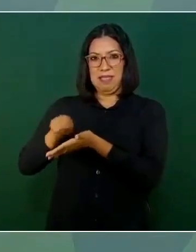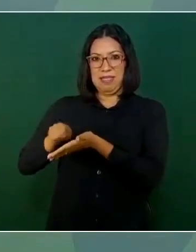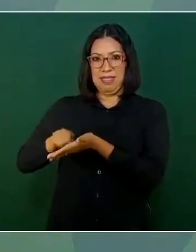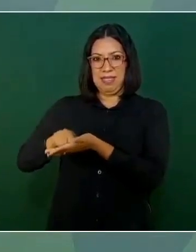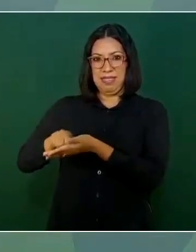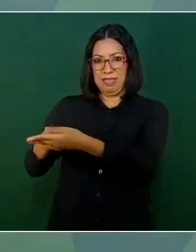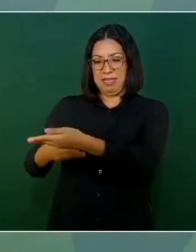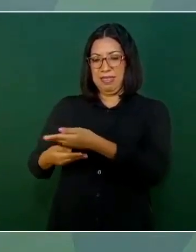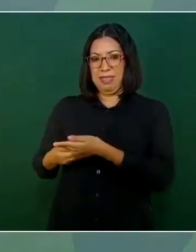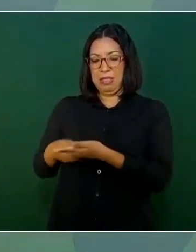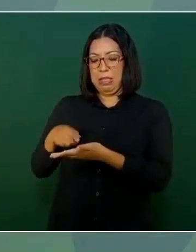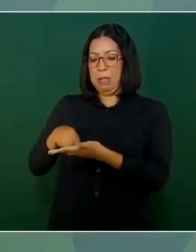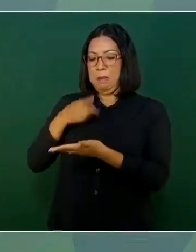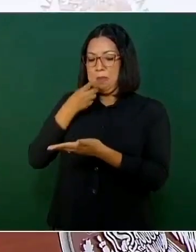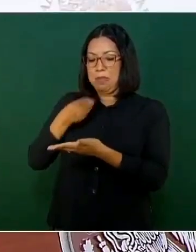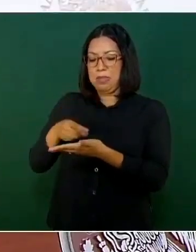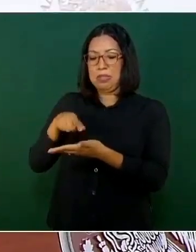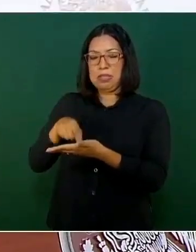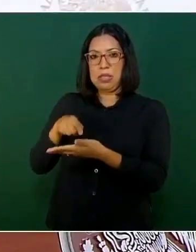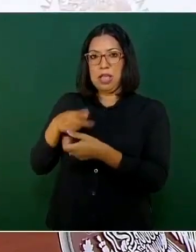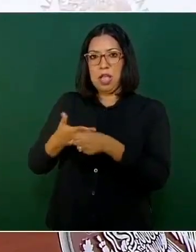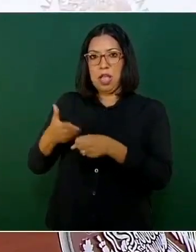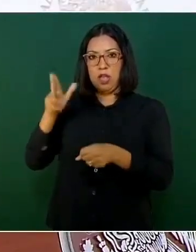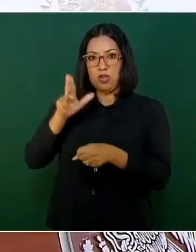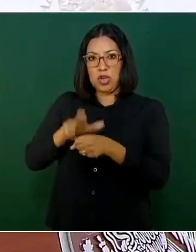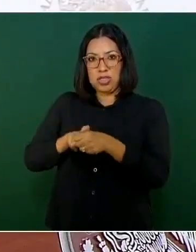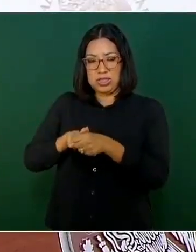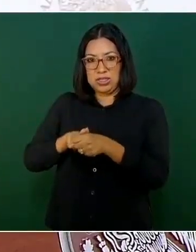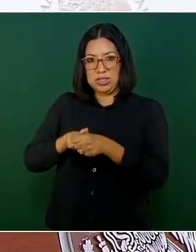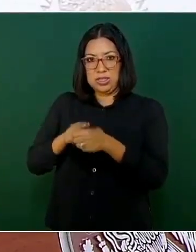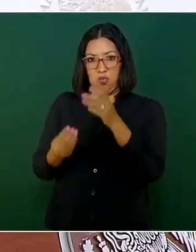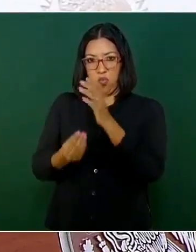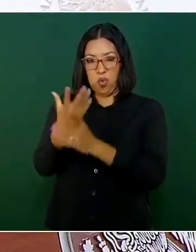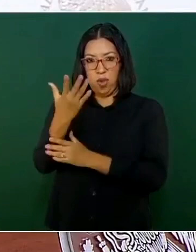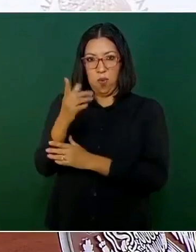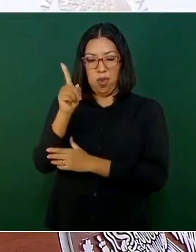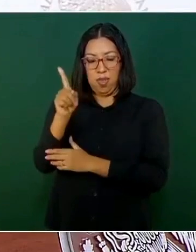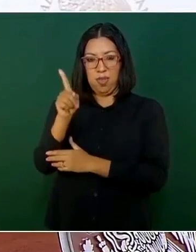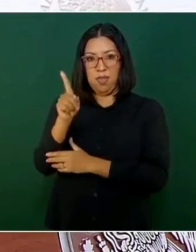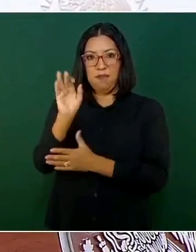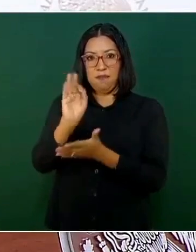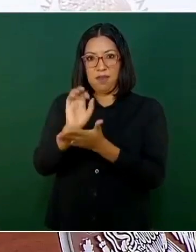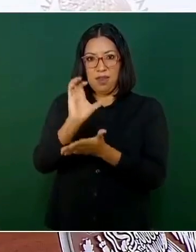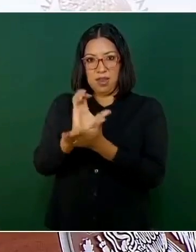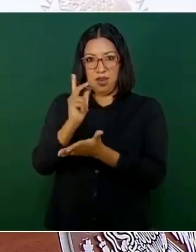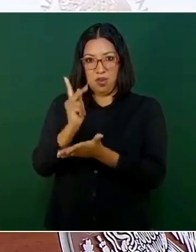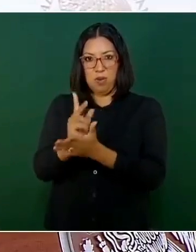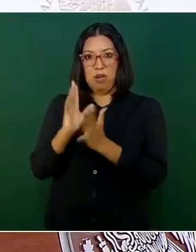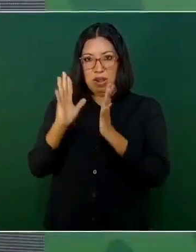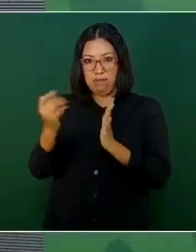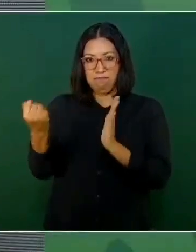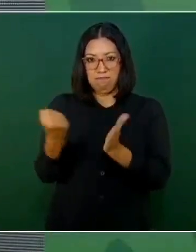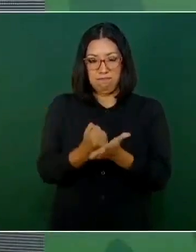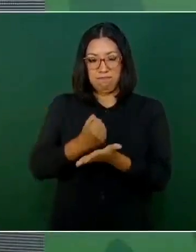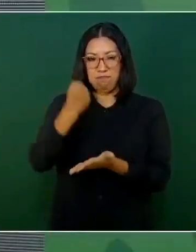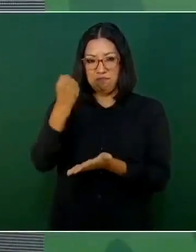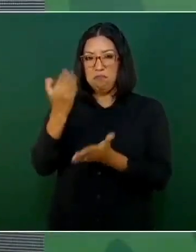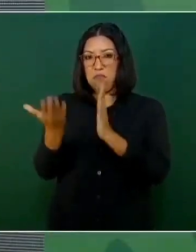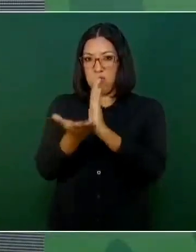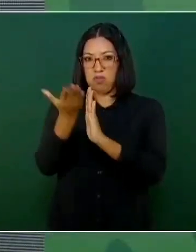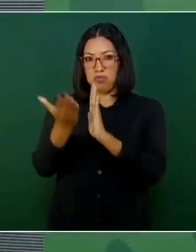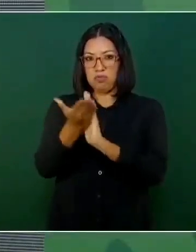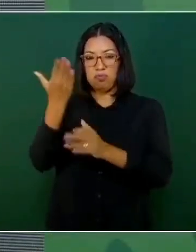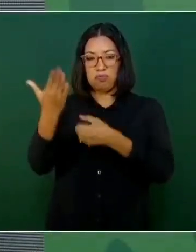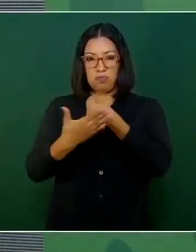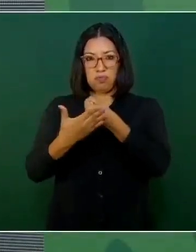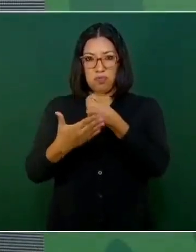Dice, ya está autorizado el nuevo hospital en Carrillo Puerto, ya existe el proyecto y se inicia la construcción